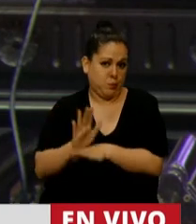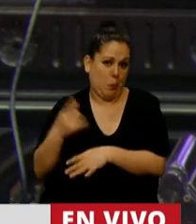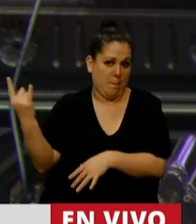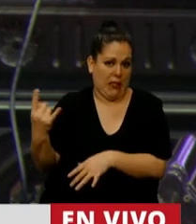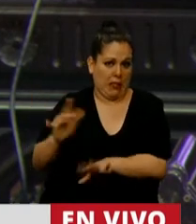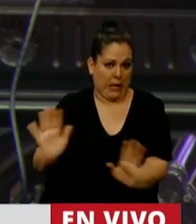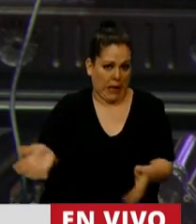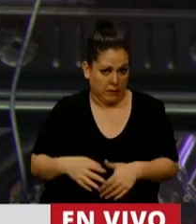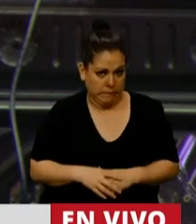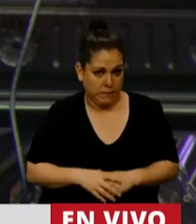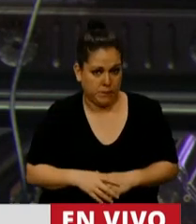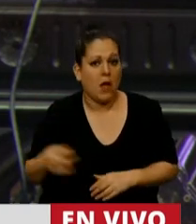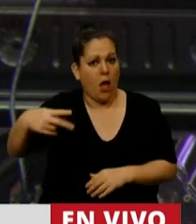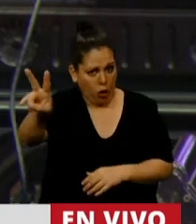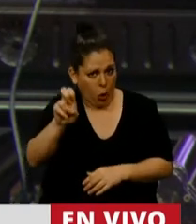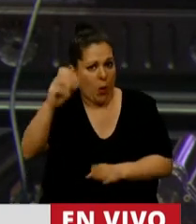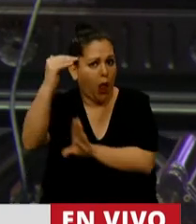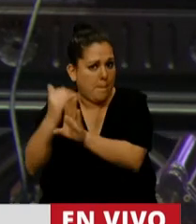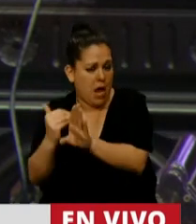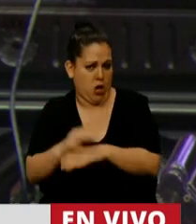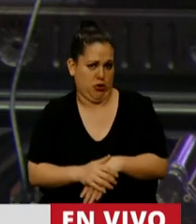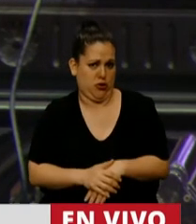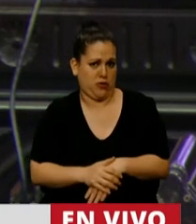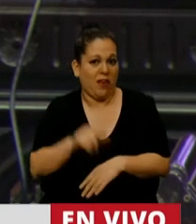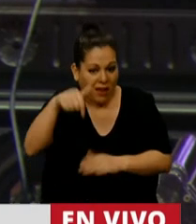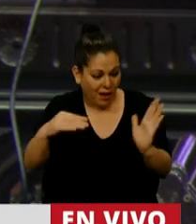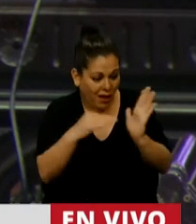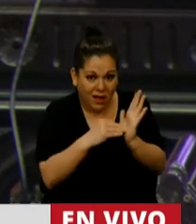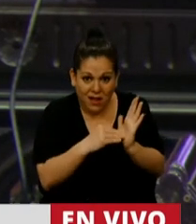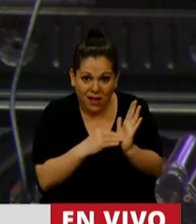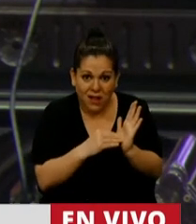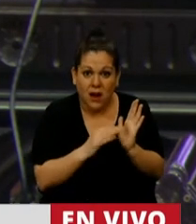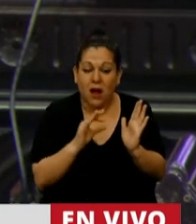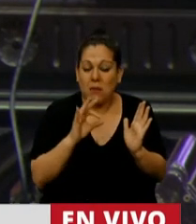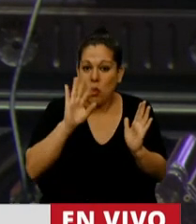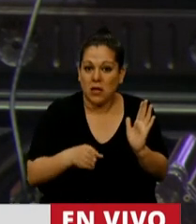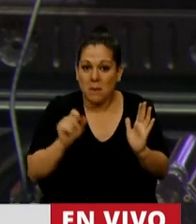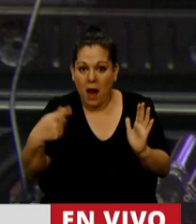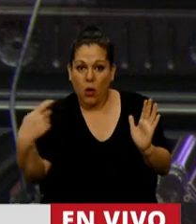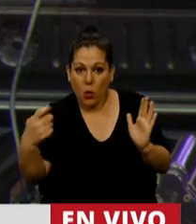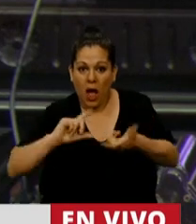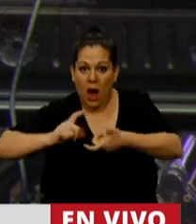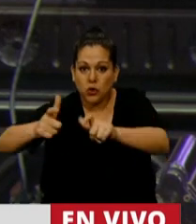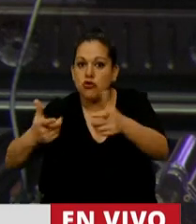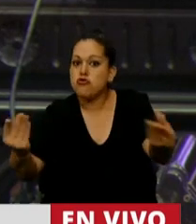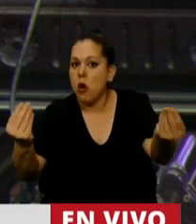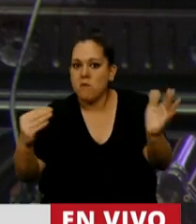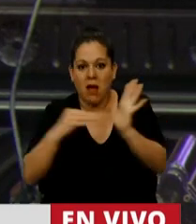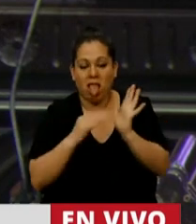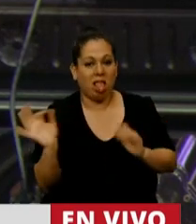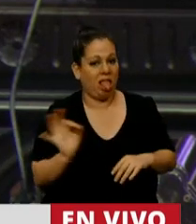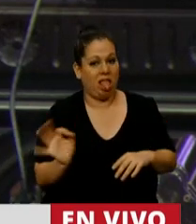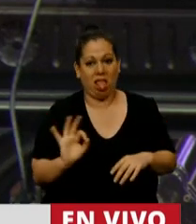en la cara, han cobrado menos y ni siquiera está previsto en este presupuesto cómo se le van a actualizar las jubilaciones